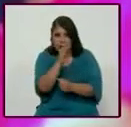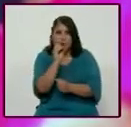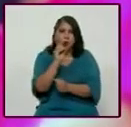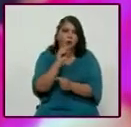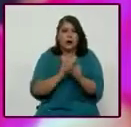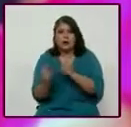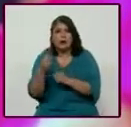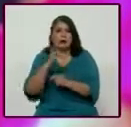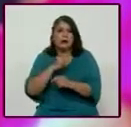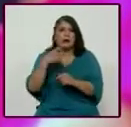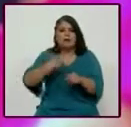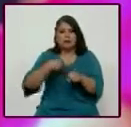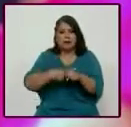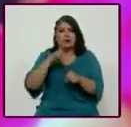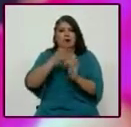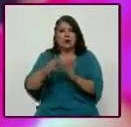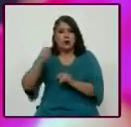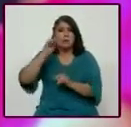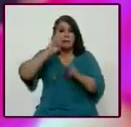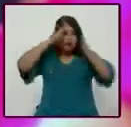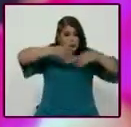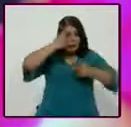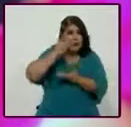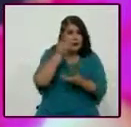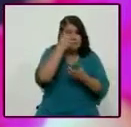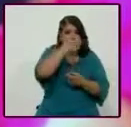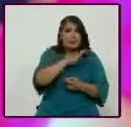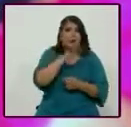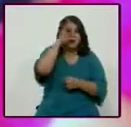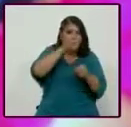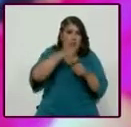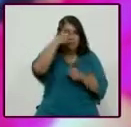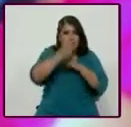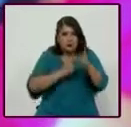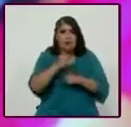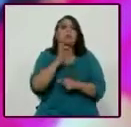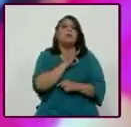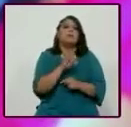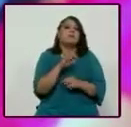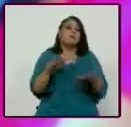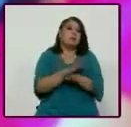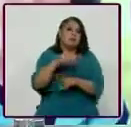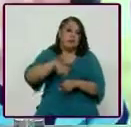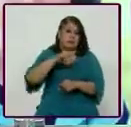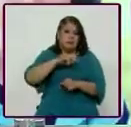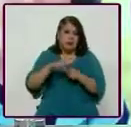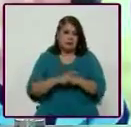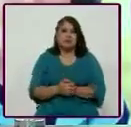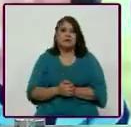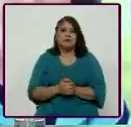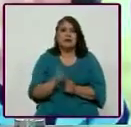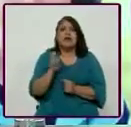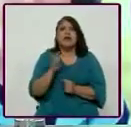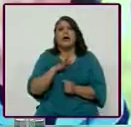enfermedades no transmisibles se dedican al deporte y la cultura física, estaríamos hablando de otro país. ¿Hay burocracia en el deporte? Pero cuando digo